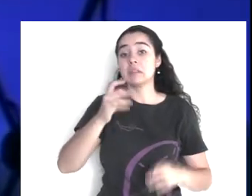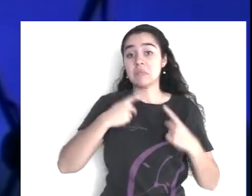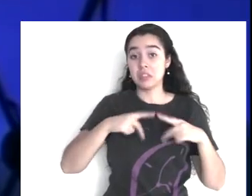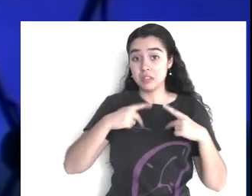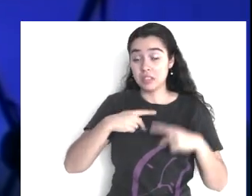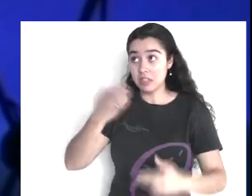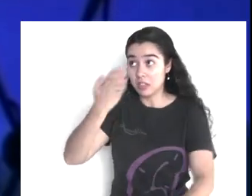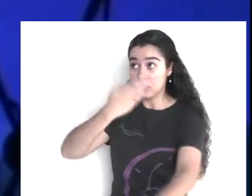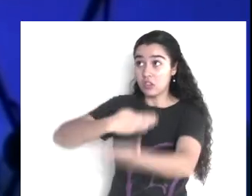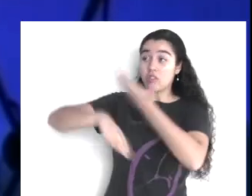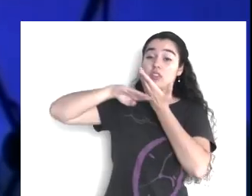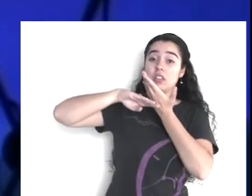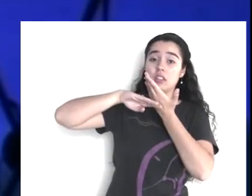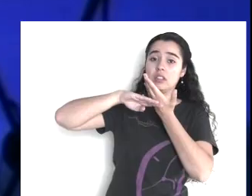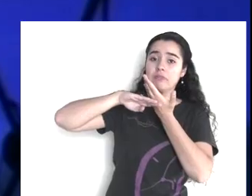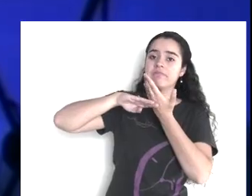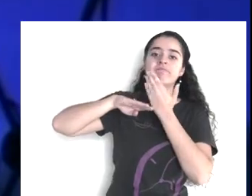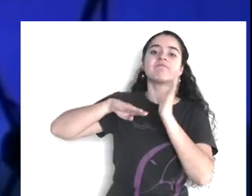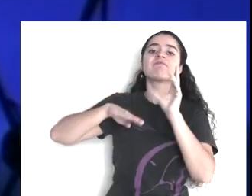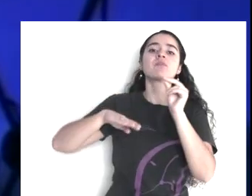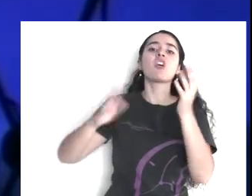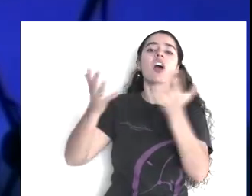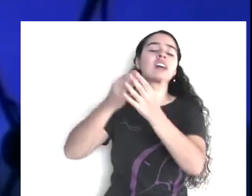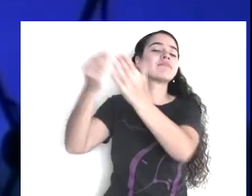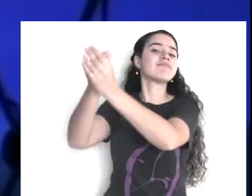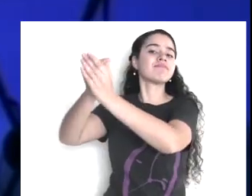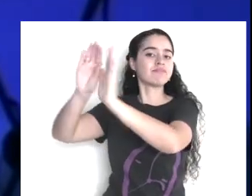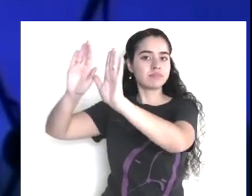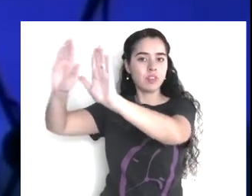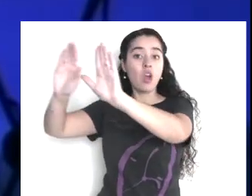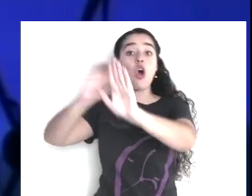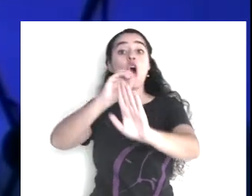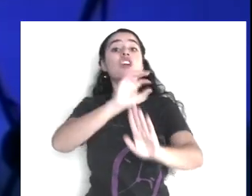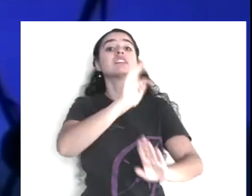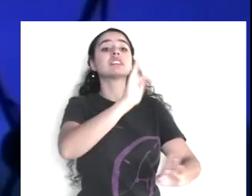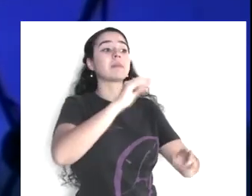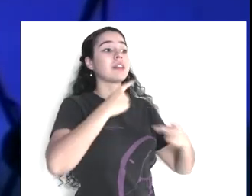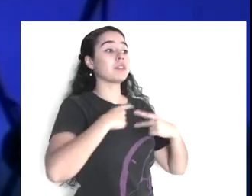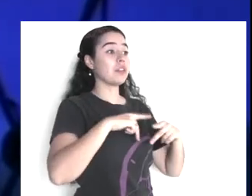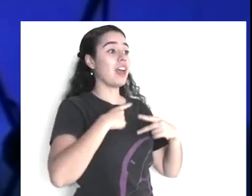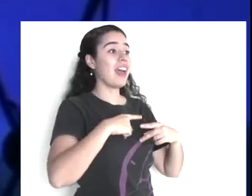porque si hablan, bien de ti, se va a alimentar, el orgullo,